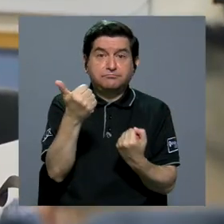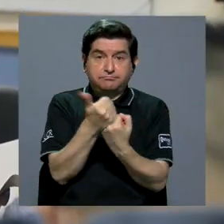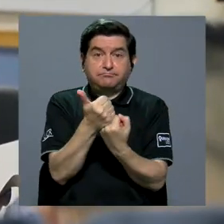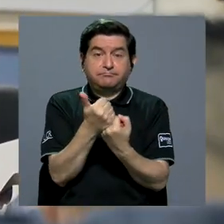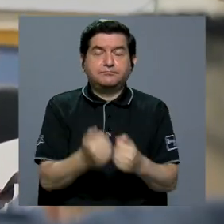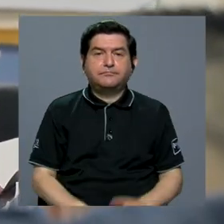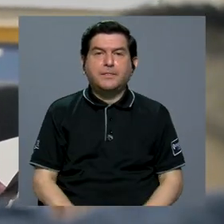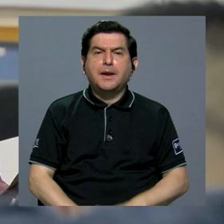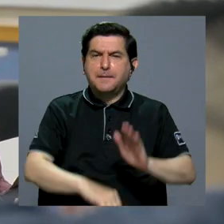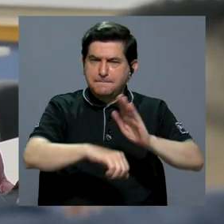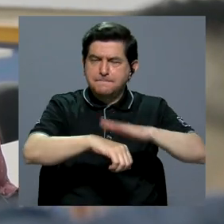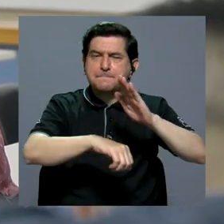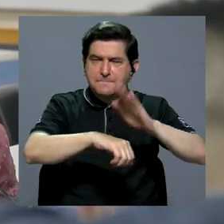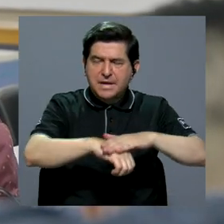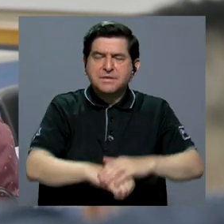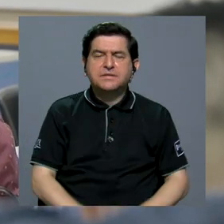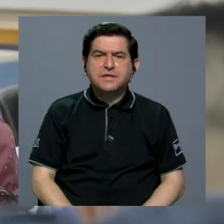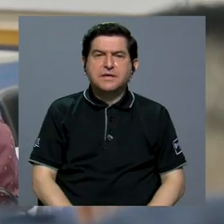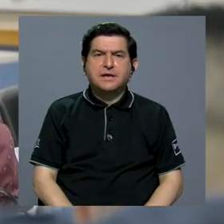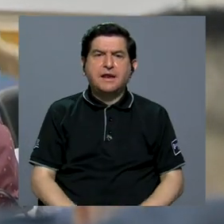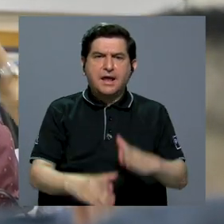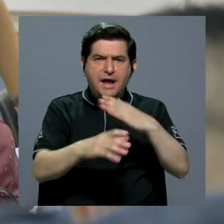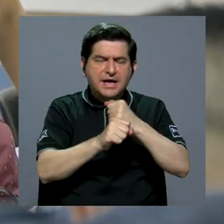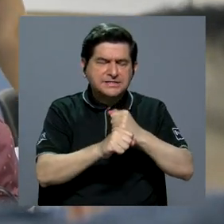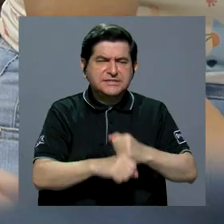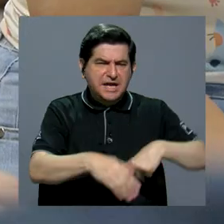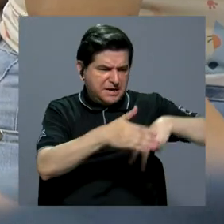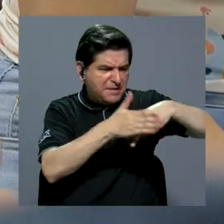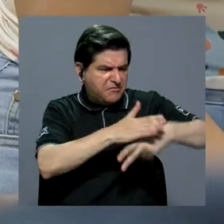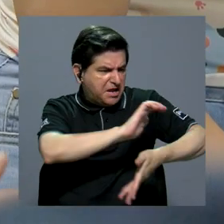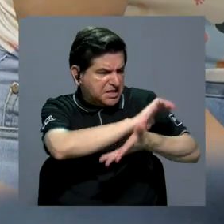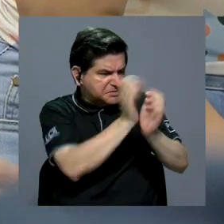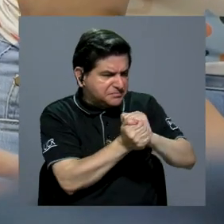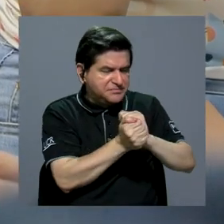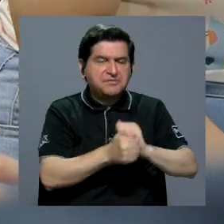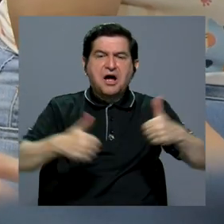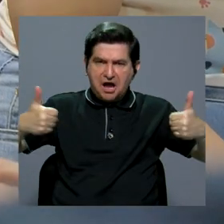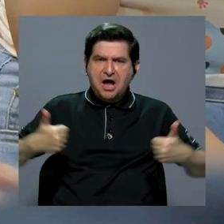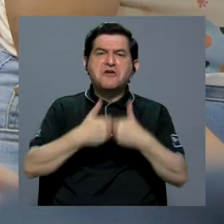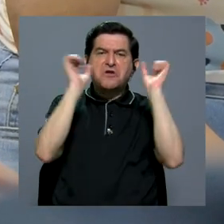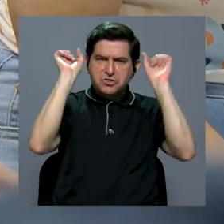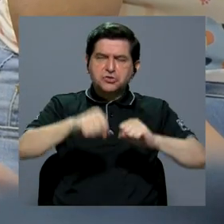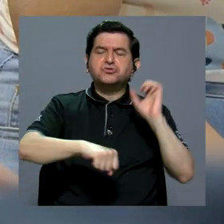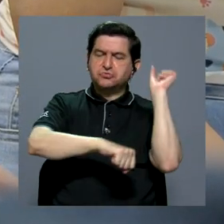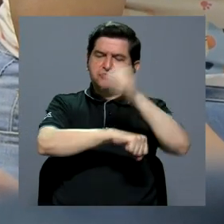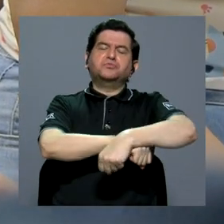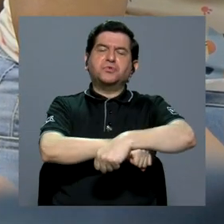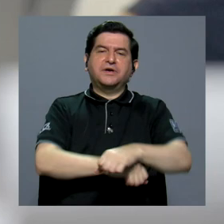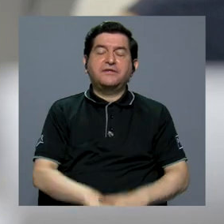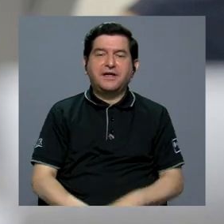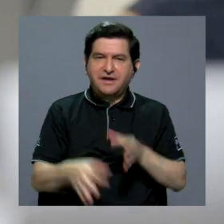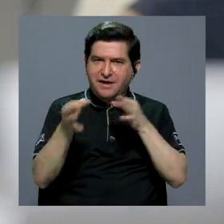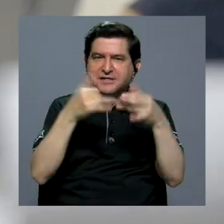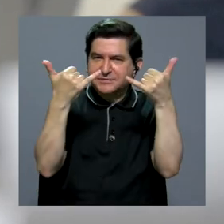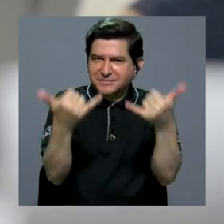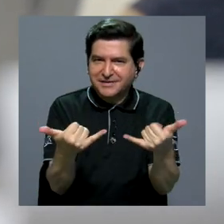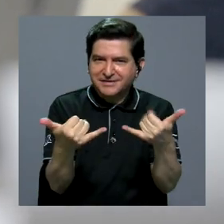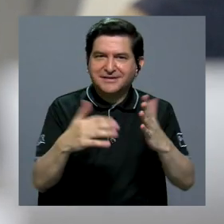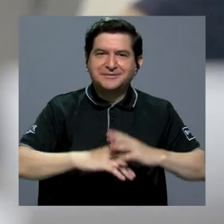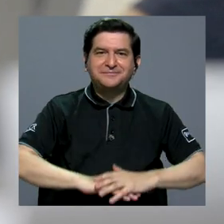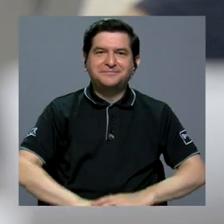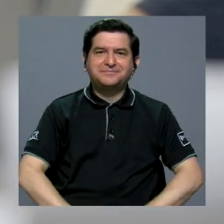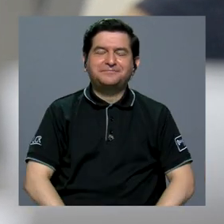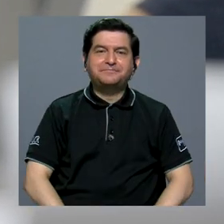su favor, los cuales le han permitido convertir los obstáculos en retos posibles de vencer, según nos cuenta a